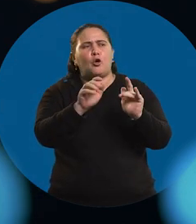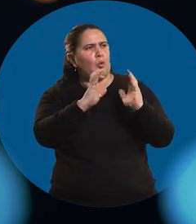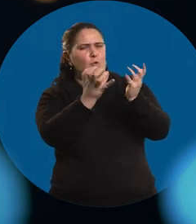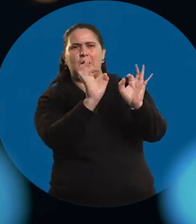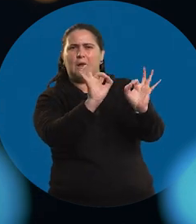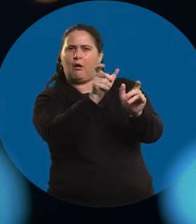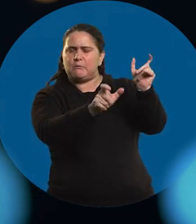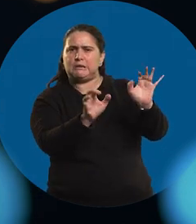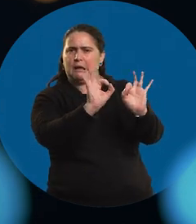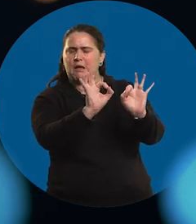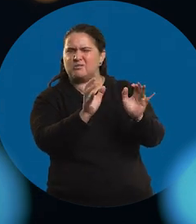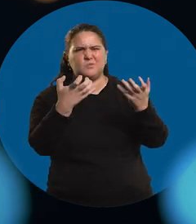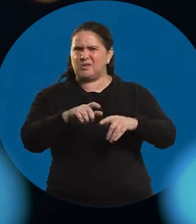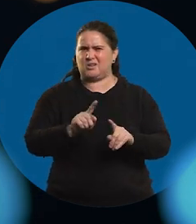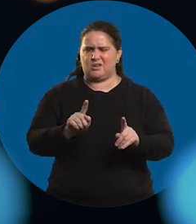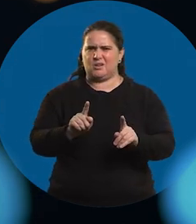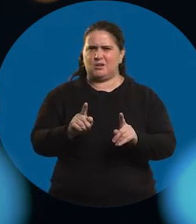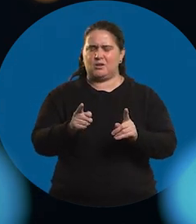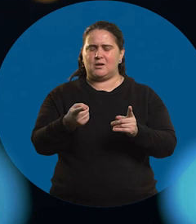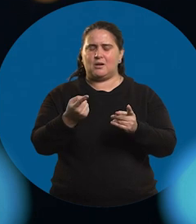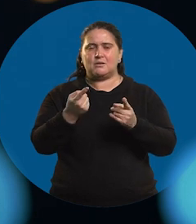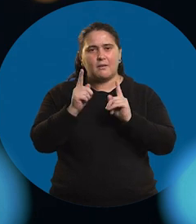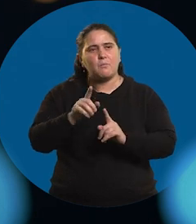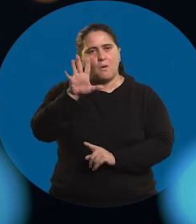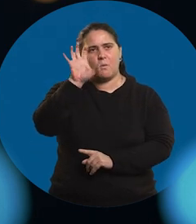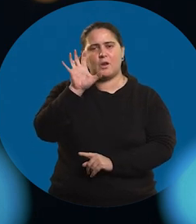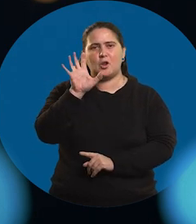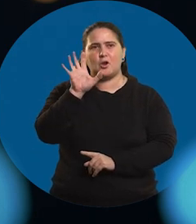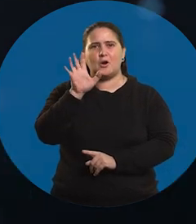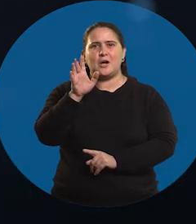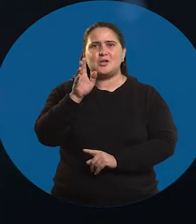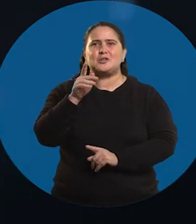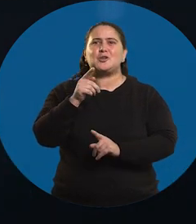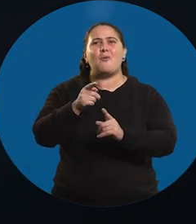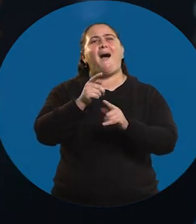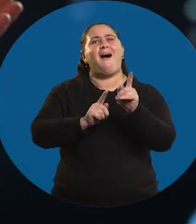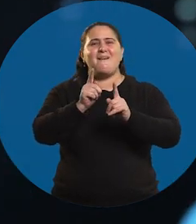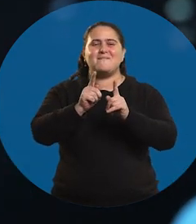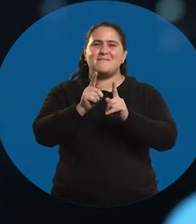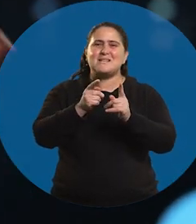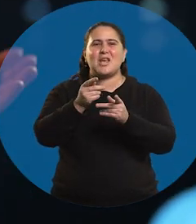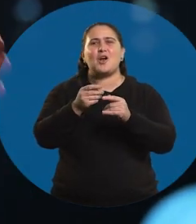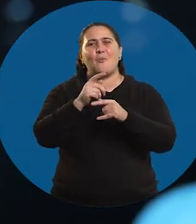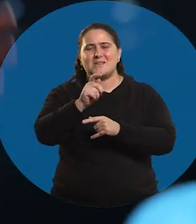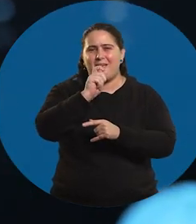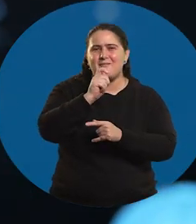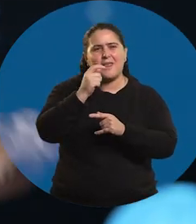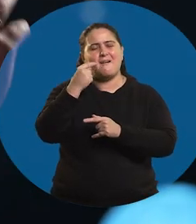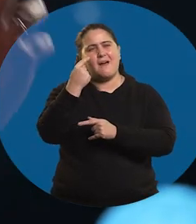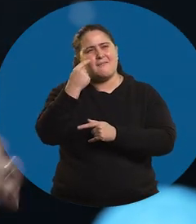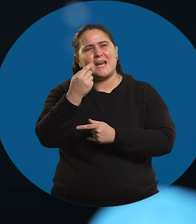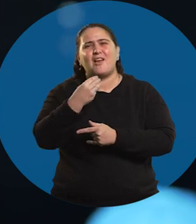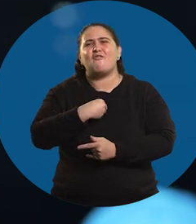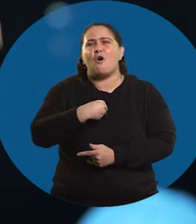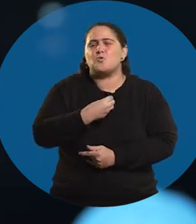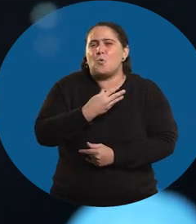el mundo. Y me acuerdo los test vocacionales que muchas veces dicen que no, que no sirven para